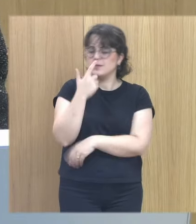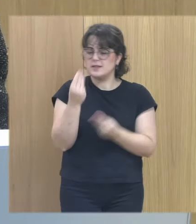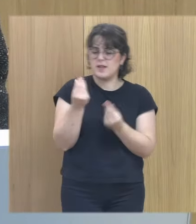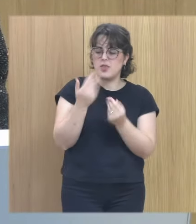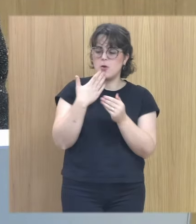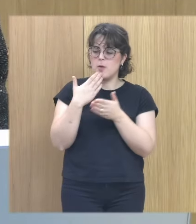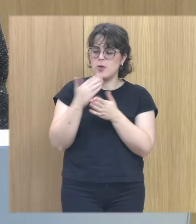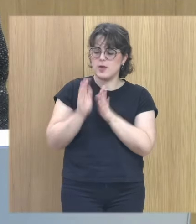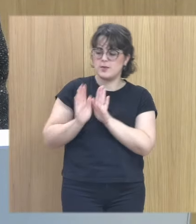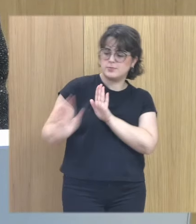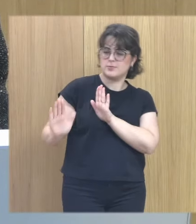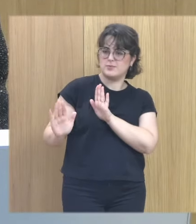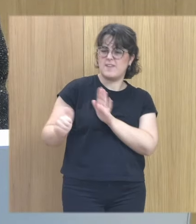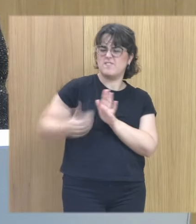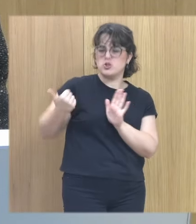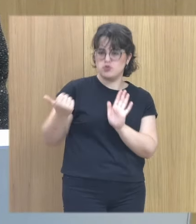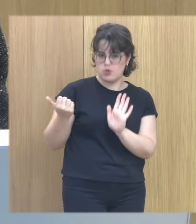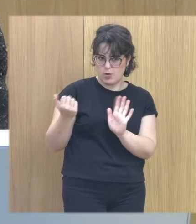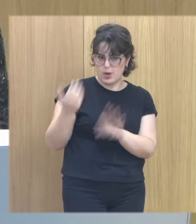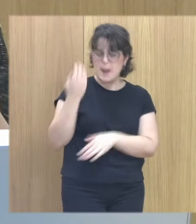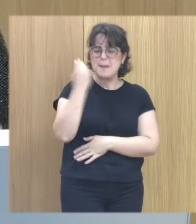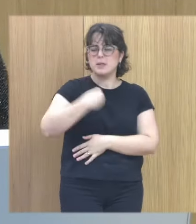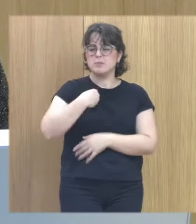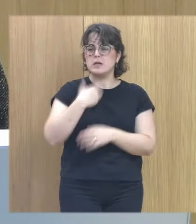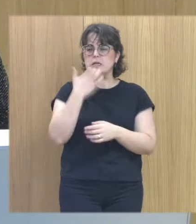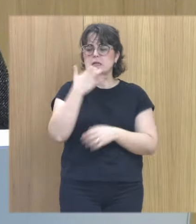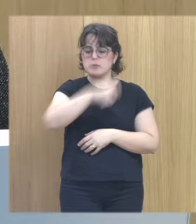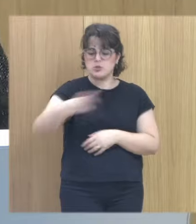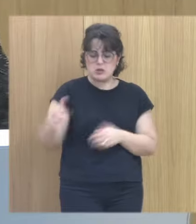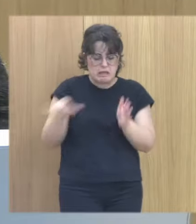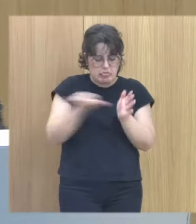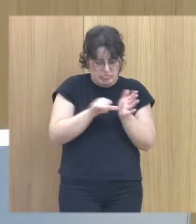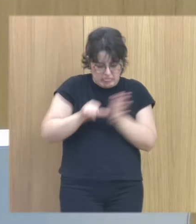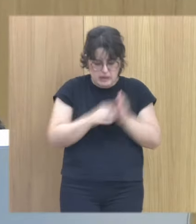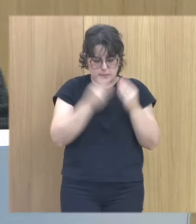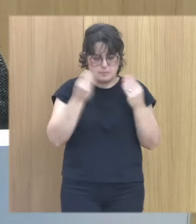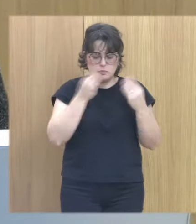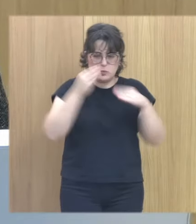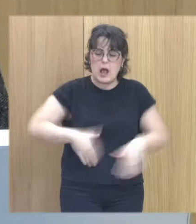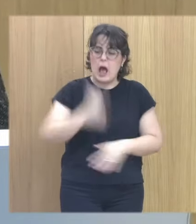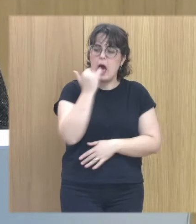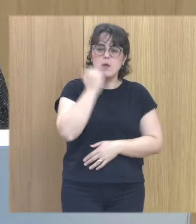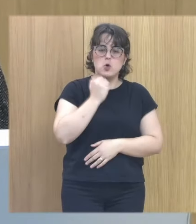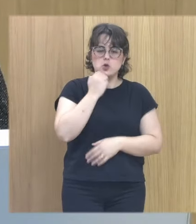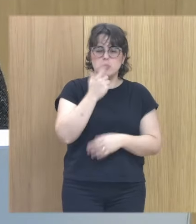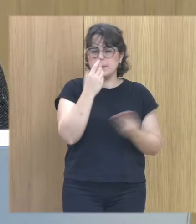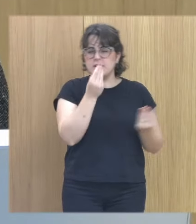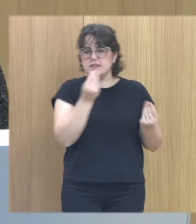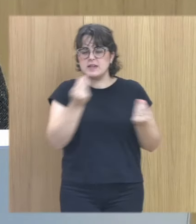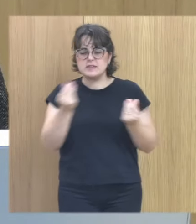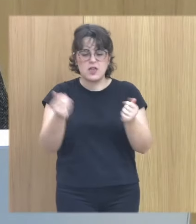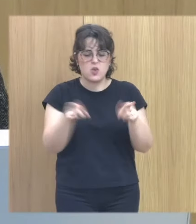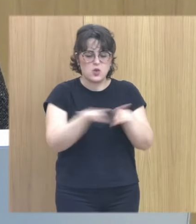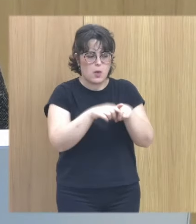distancia de artificialidad o sea las personas que están cerca de las personas con historias de abuso tienen la sensación de que las